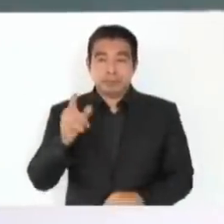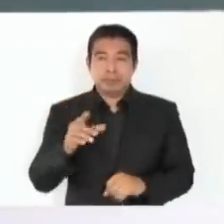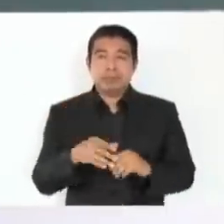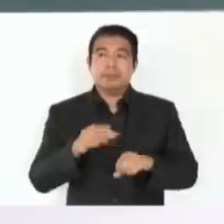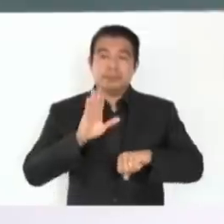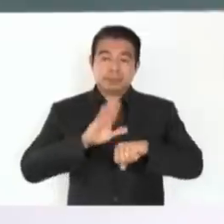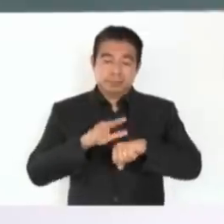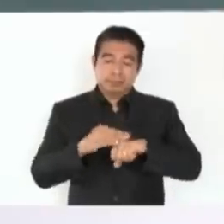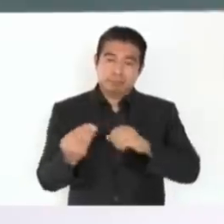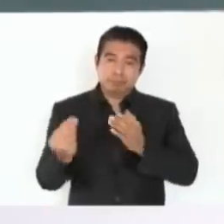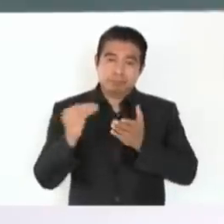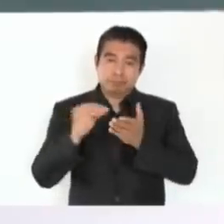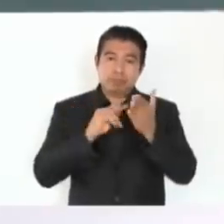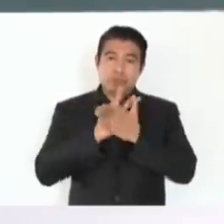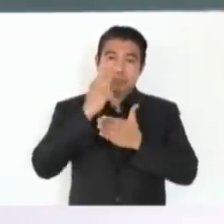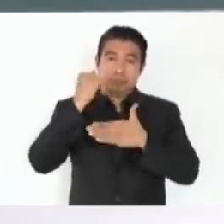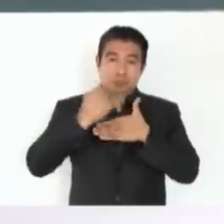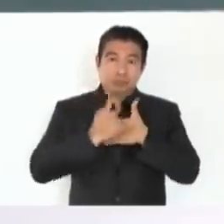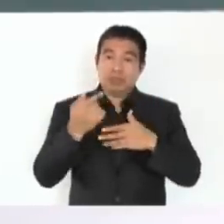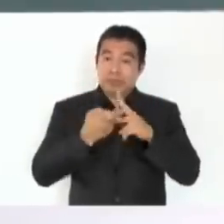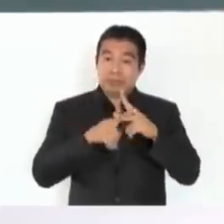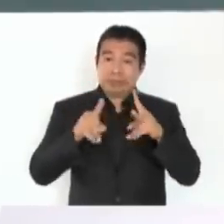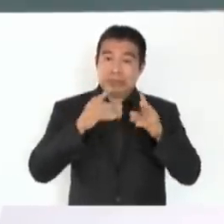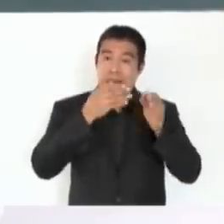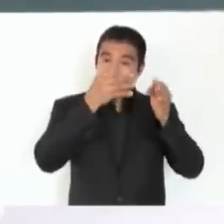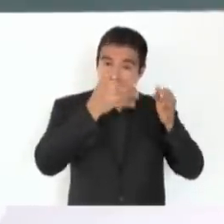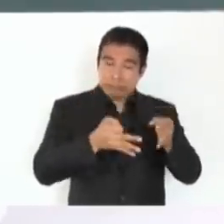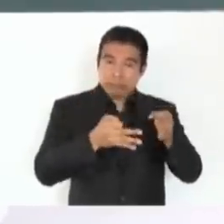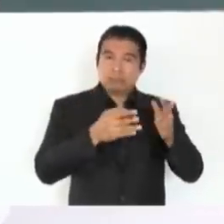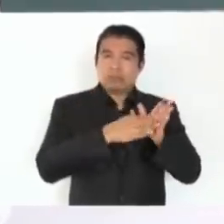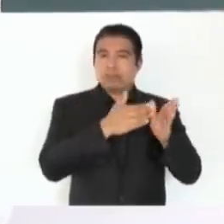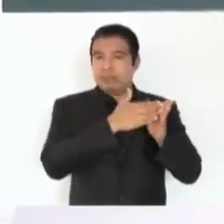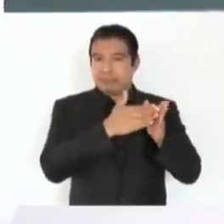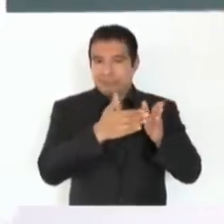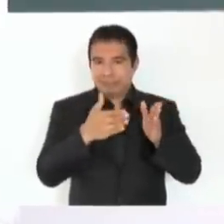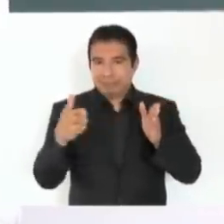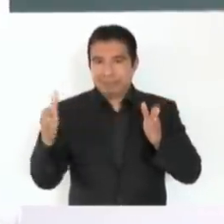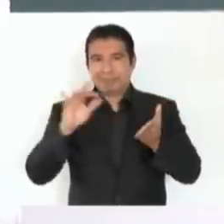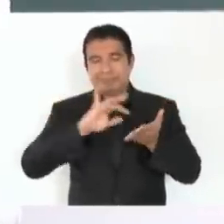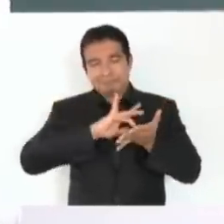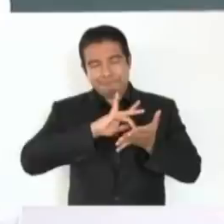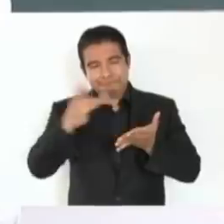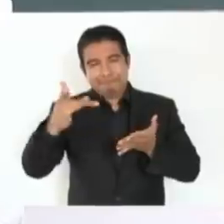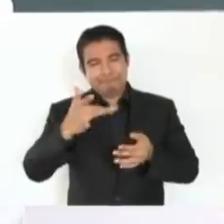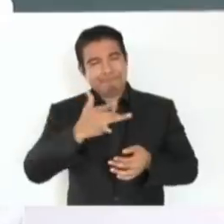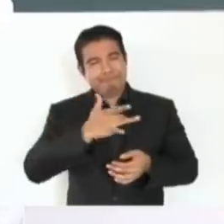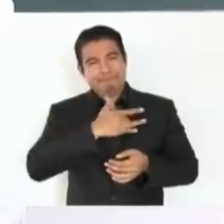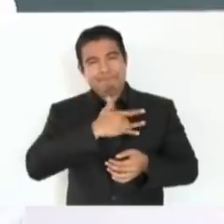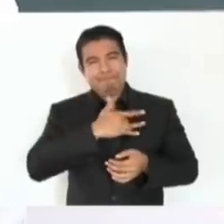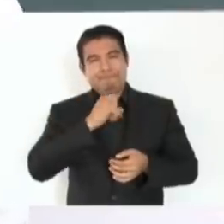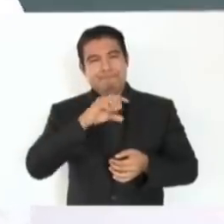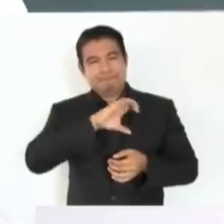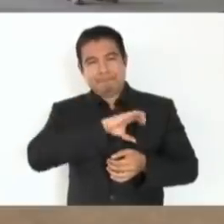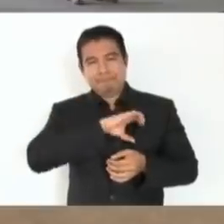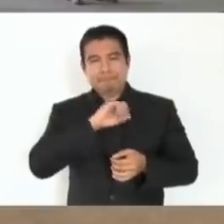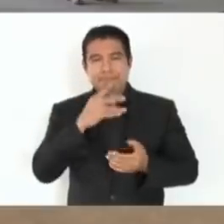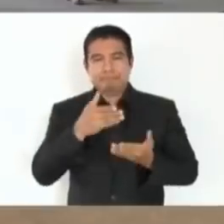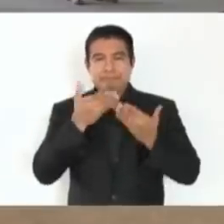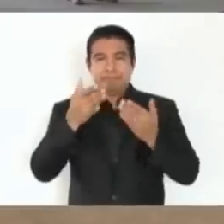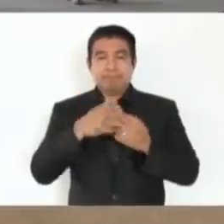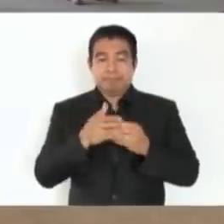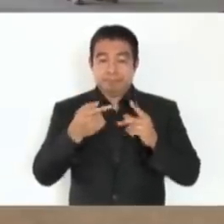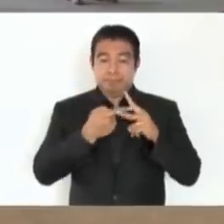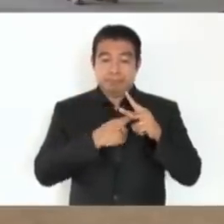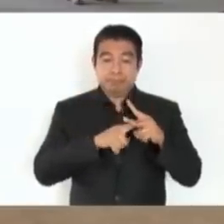proyectado originalmente. Pues muchas gracias de todo corazón, paisanas, paisanos. Estamos